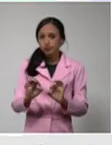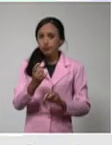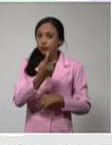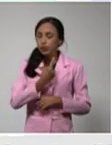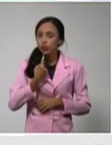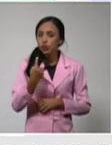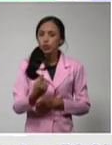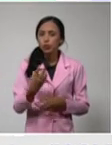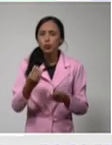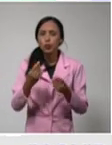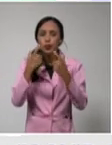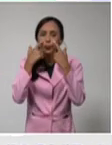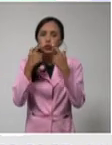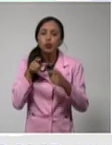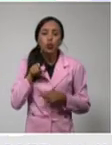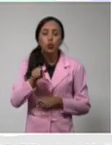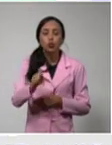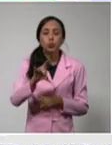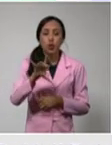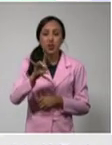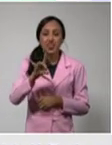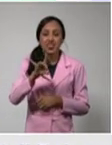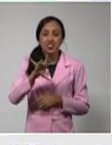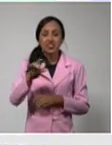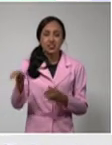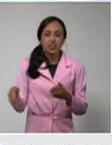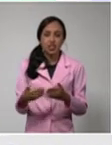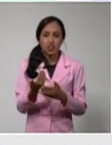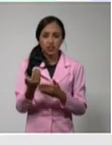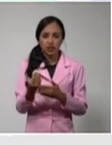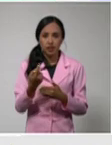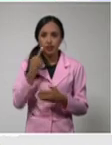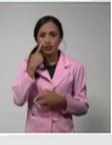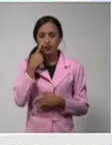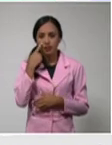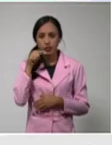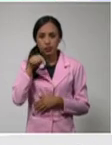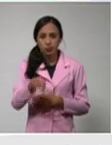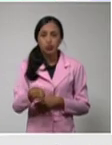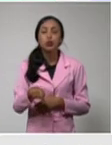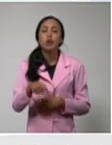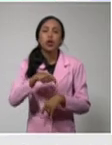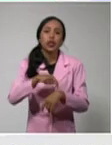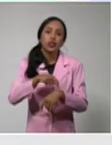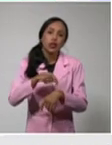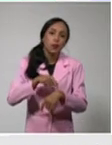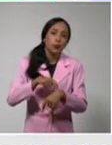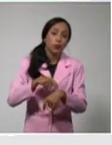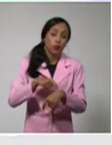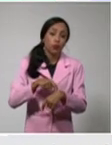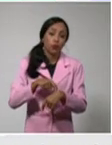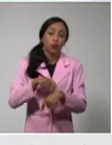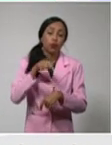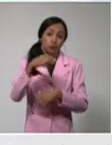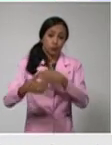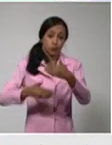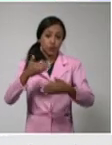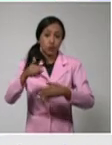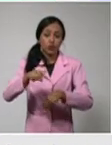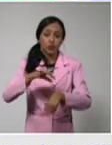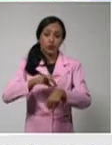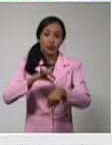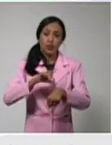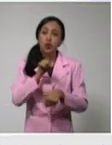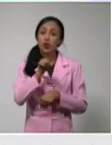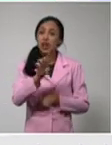mucho valor a la de los últimos 15 días, teniendo en cuenta el periodo de incubación de esta enfermedad de 14 días, porque, además,